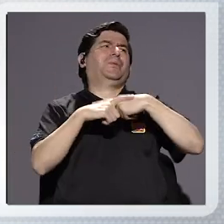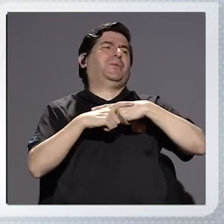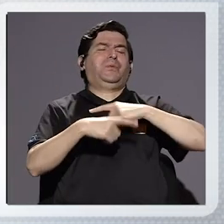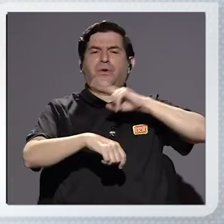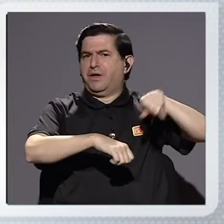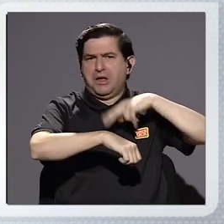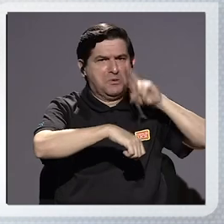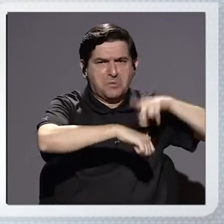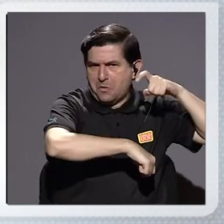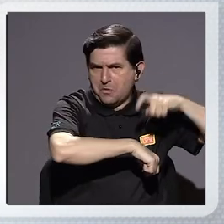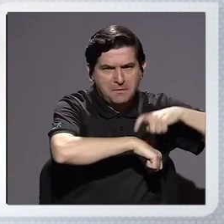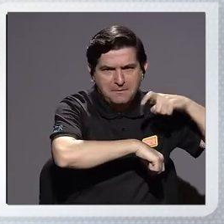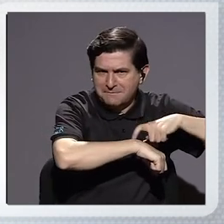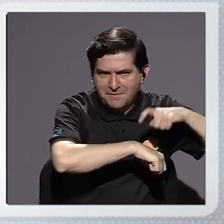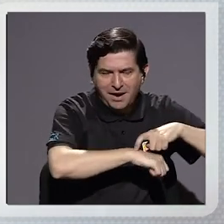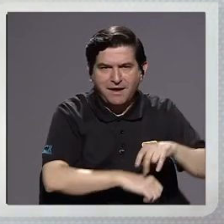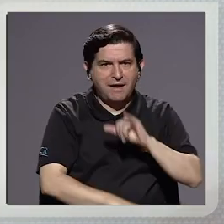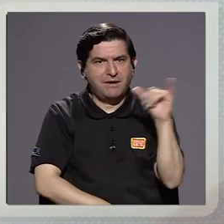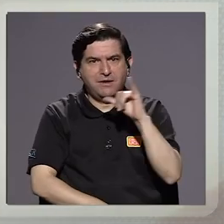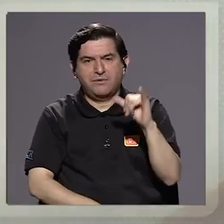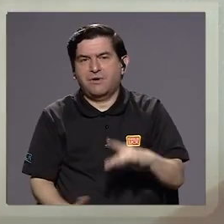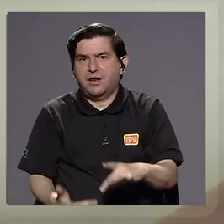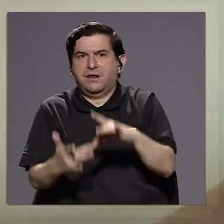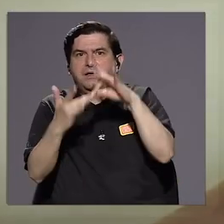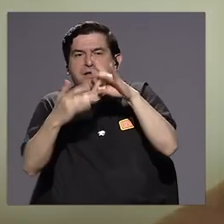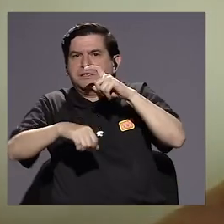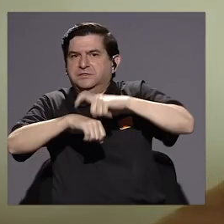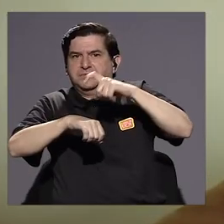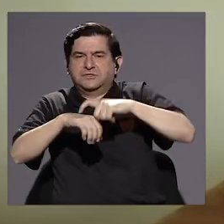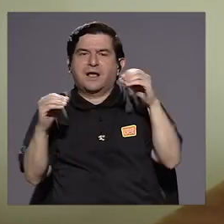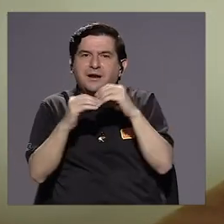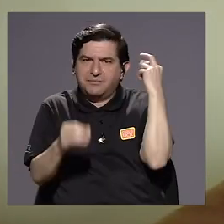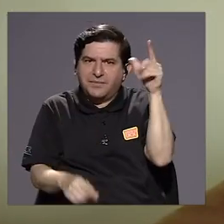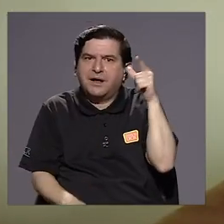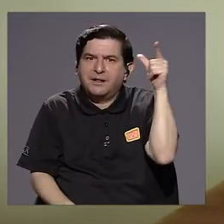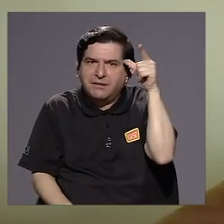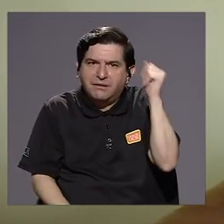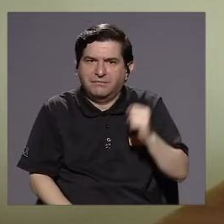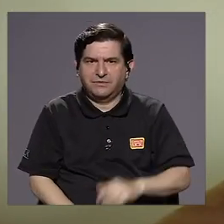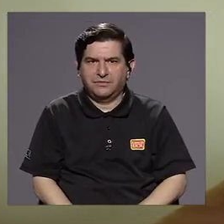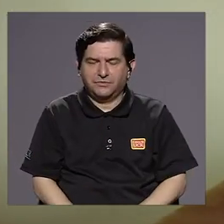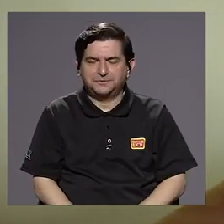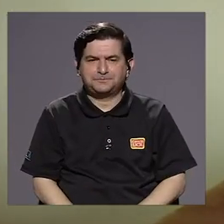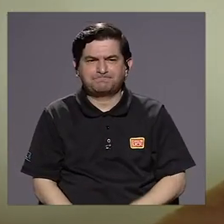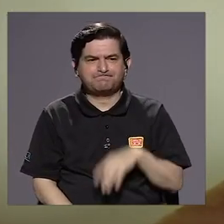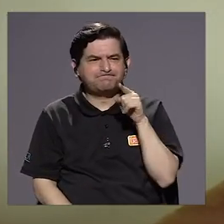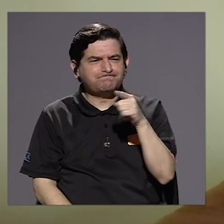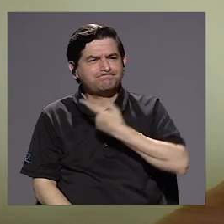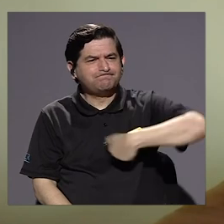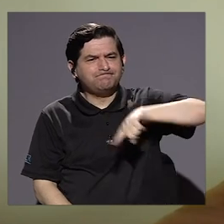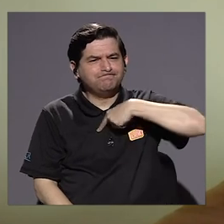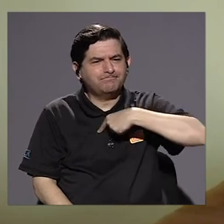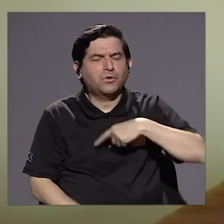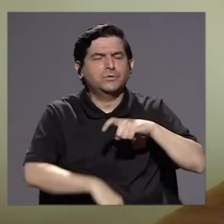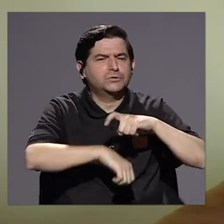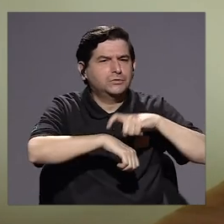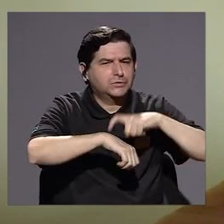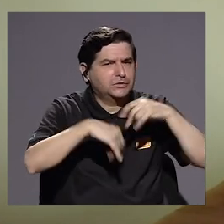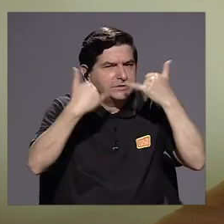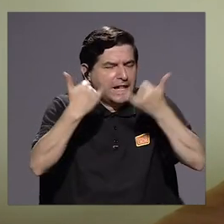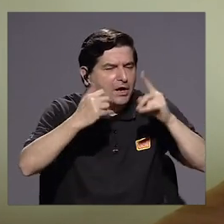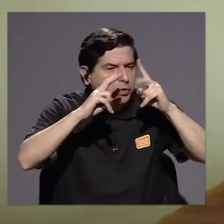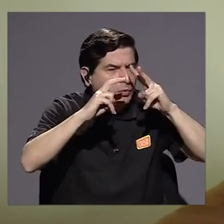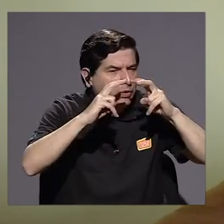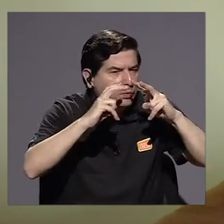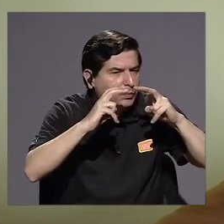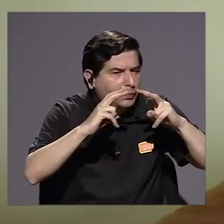tiempos ordinarios. Por supuesto que en tiempos extraordinarios hay mucho más razón. Entonces, en este sentido, nos hemos tomado el tiempo para